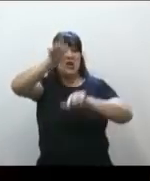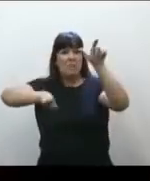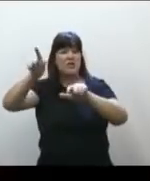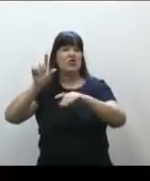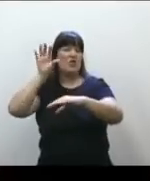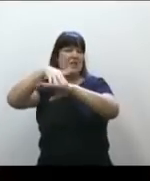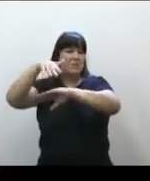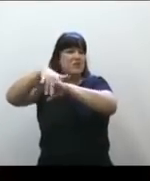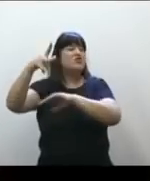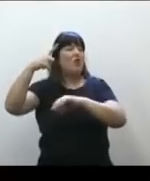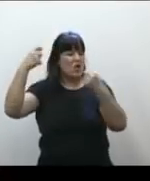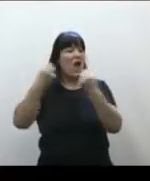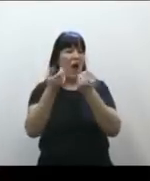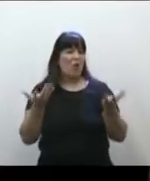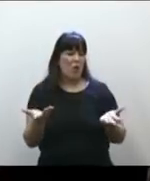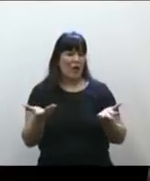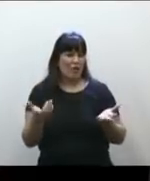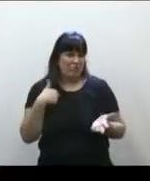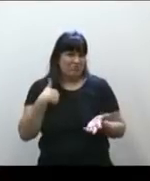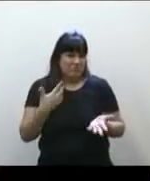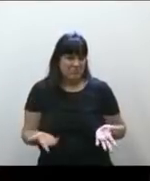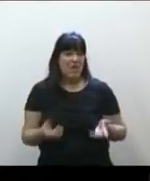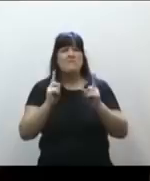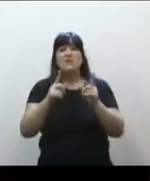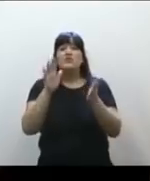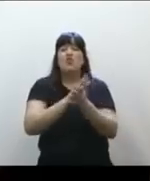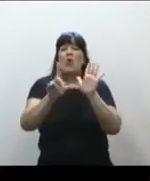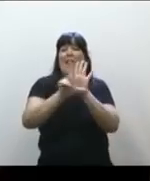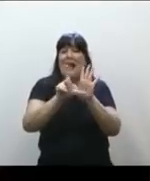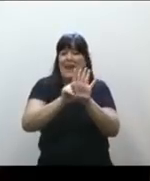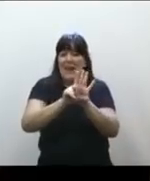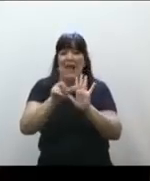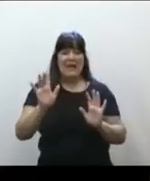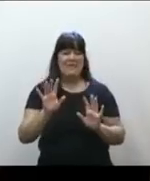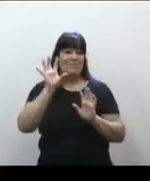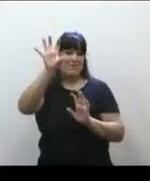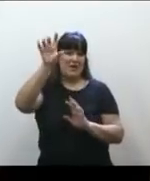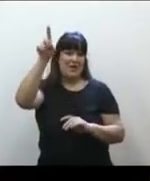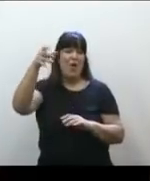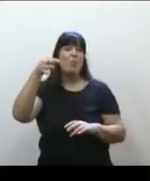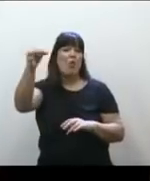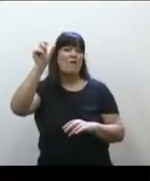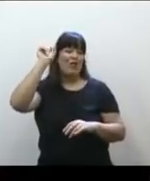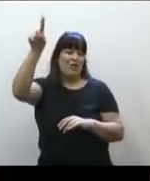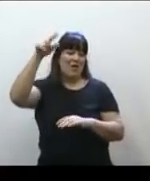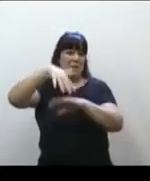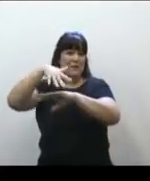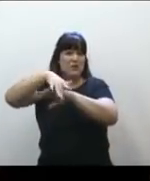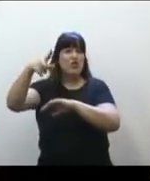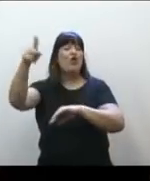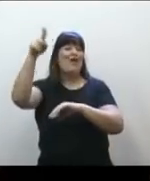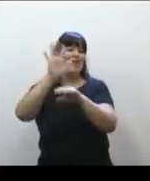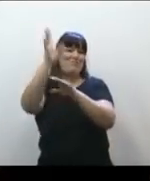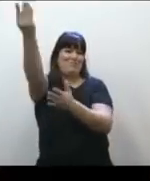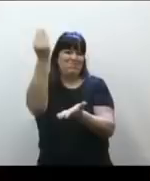de este momento y acerca de esta ley del pueblo de la provincia de Misiones que nosotros hoy venimos a